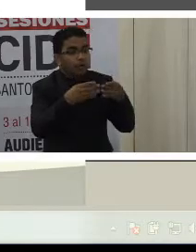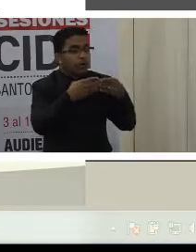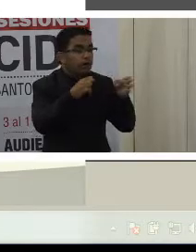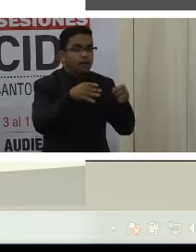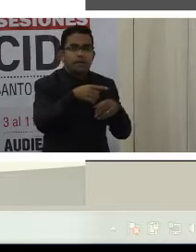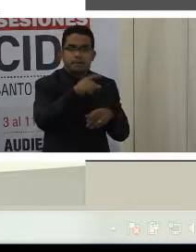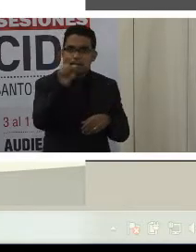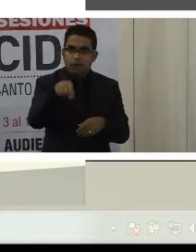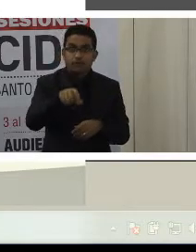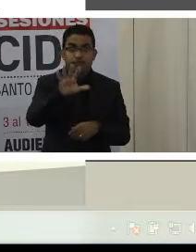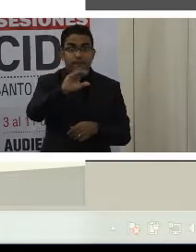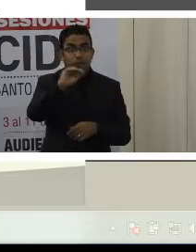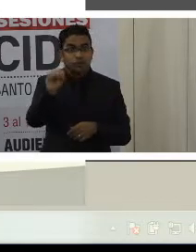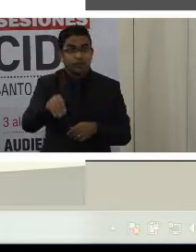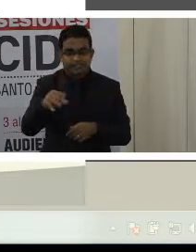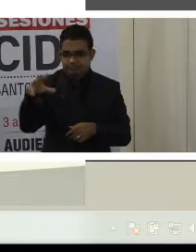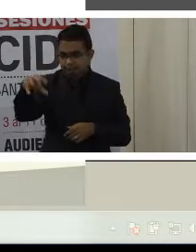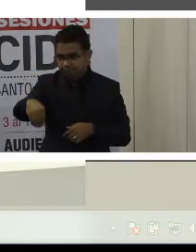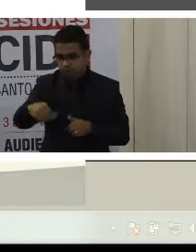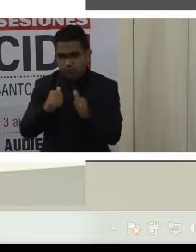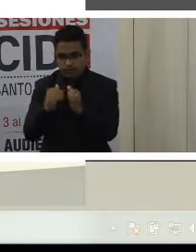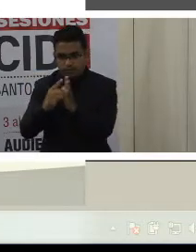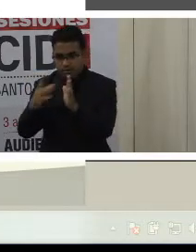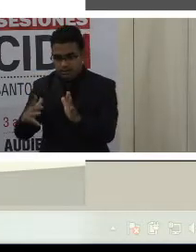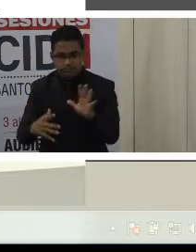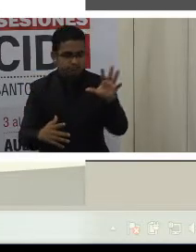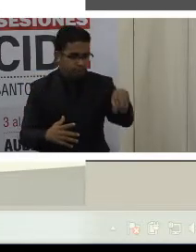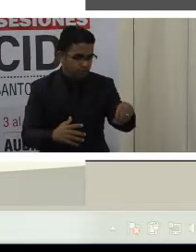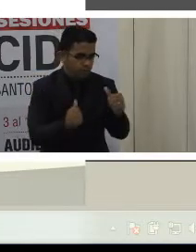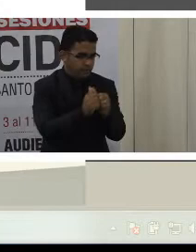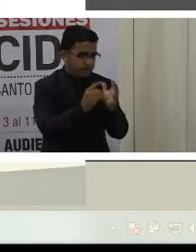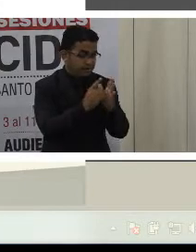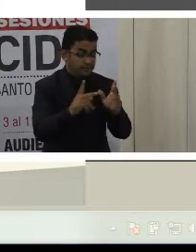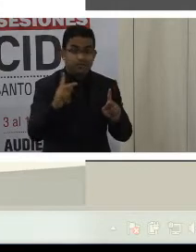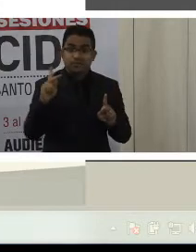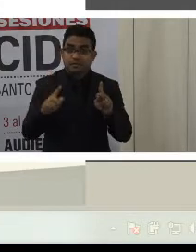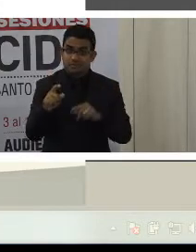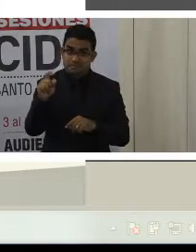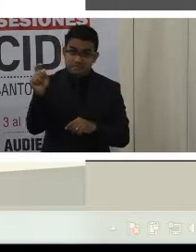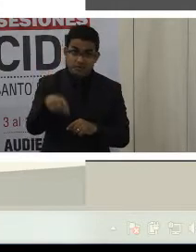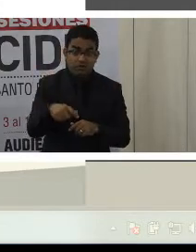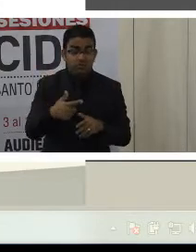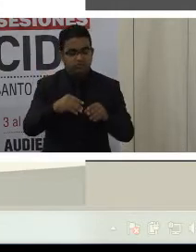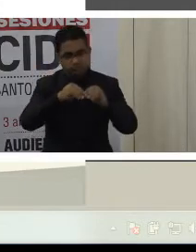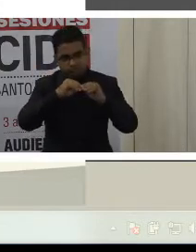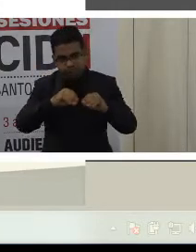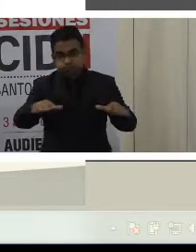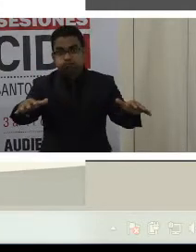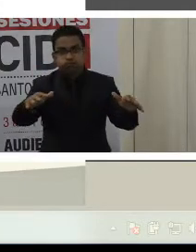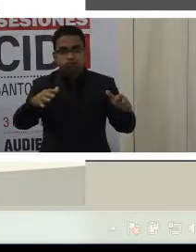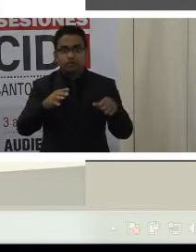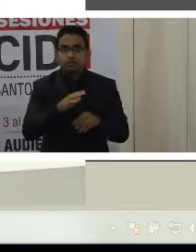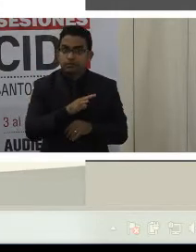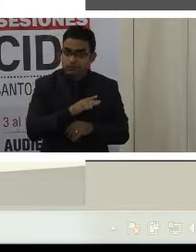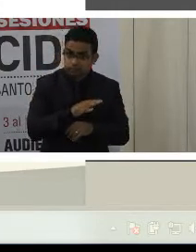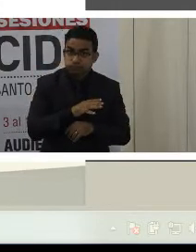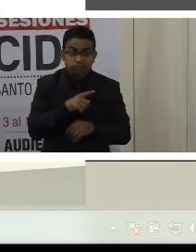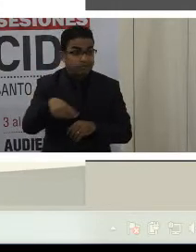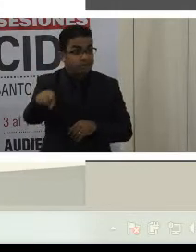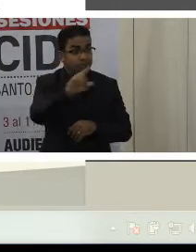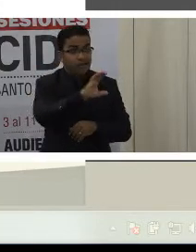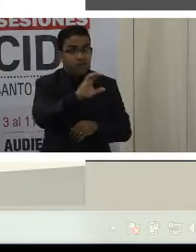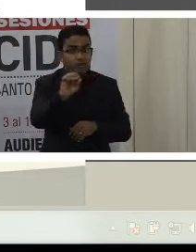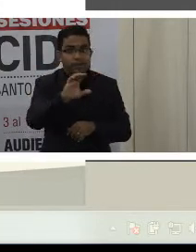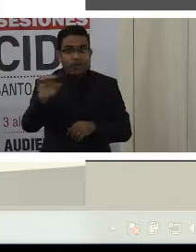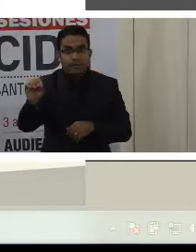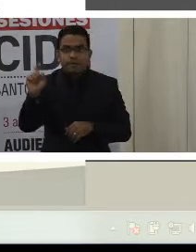ajeno a su complejidad práctica en la implementación, pero que ha permitido de manera significativa la incorporación de las